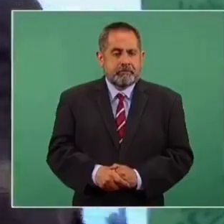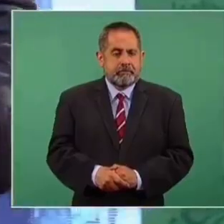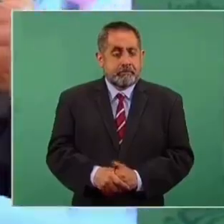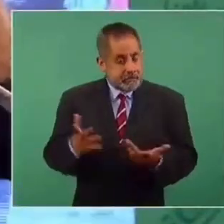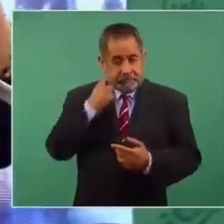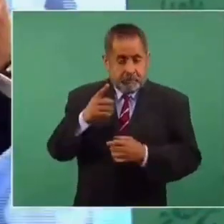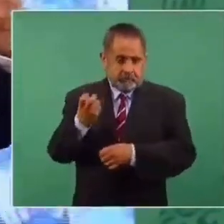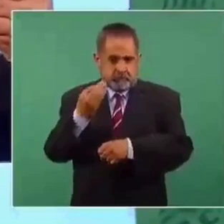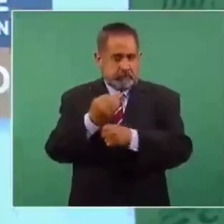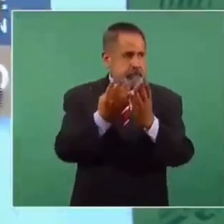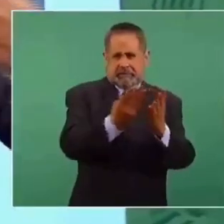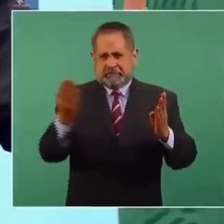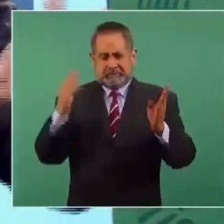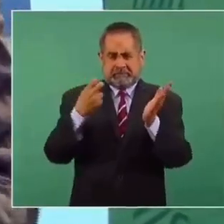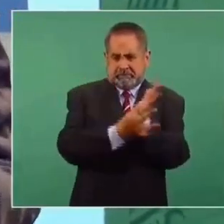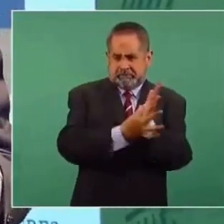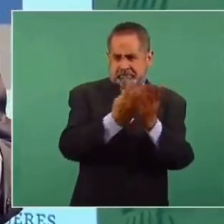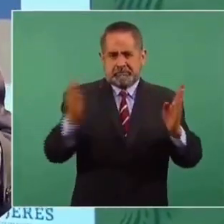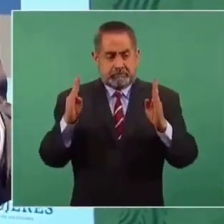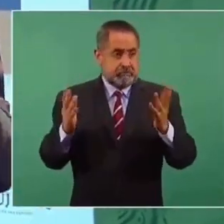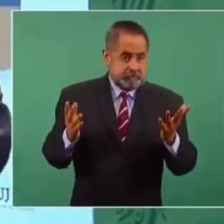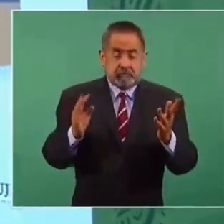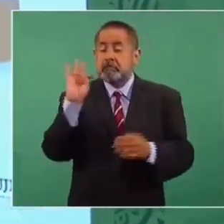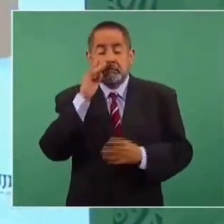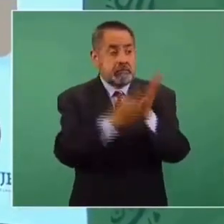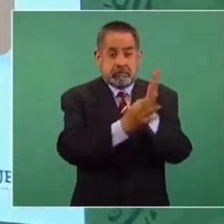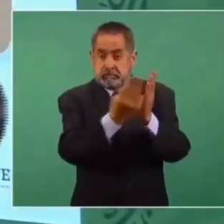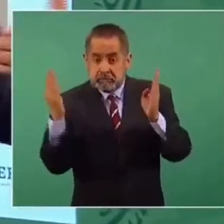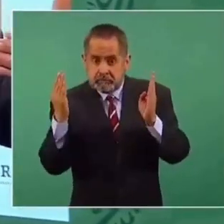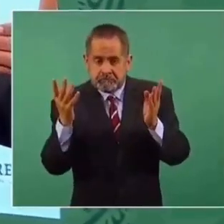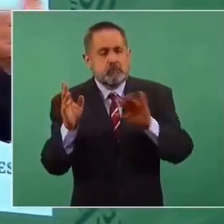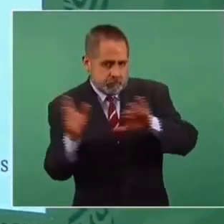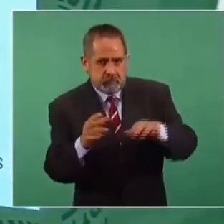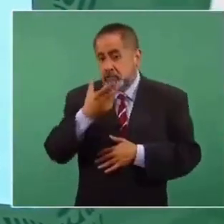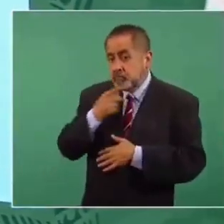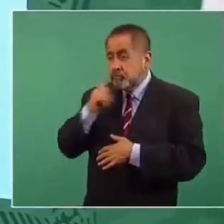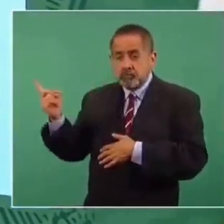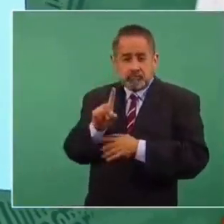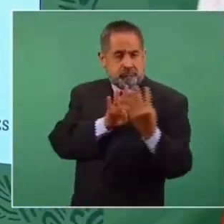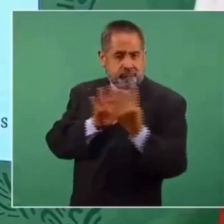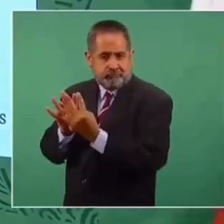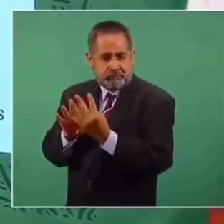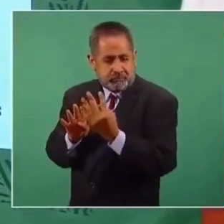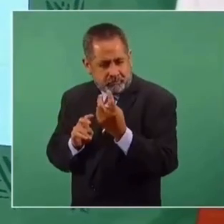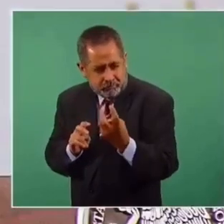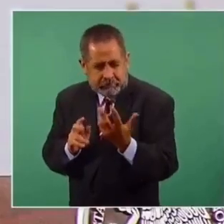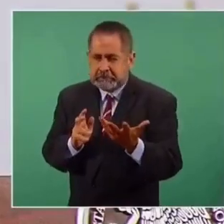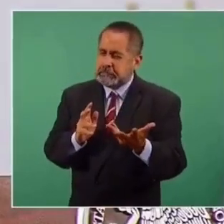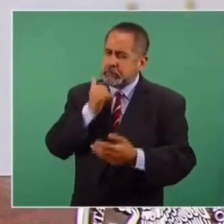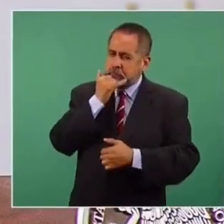No ponemos la valla y entonces hay que poner a ganaderos, mujeres o hombres, frente a frente. Es exponer